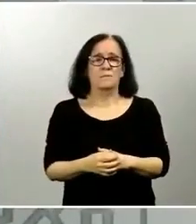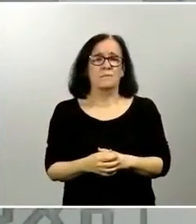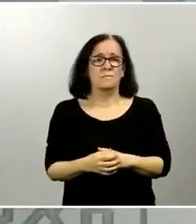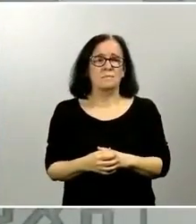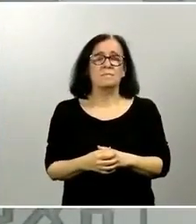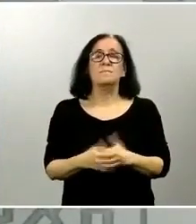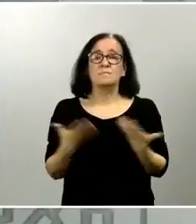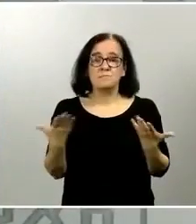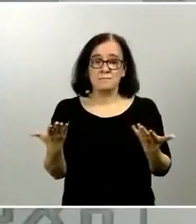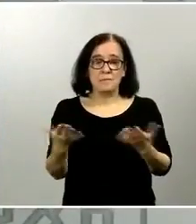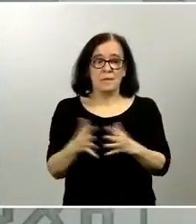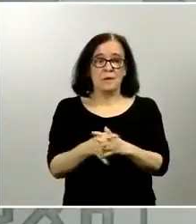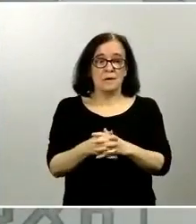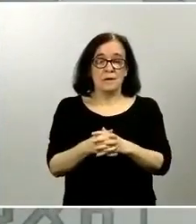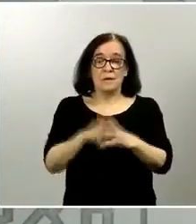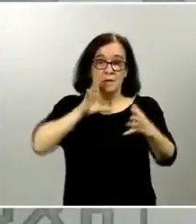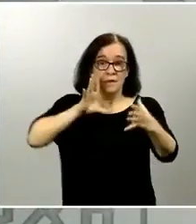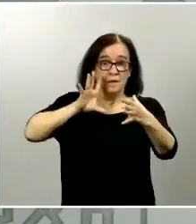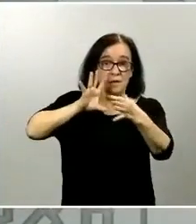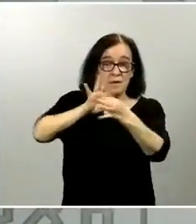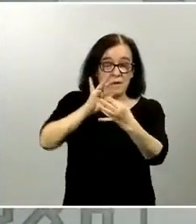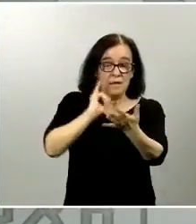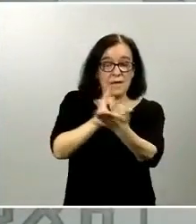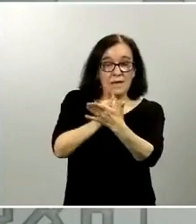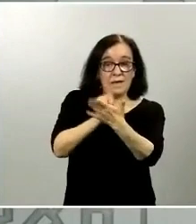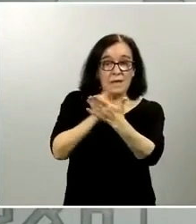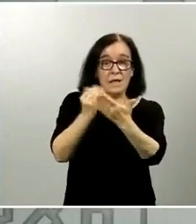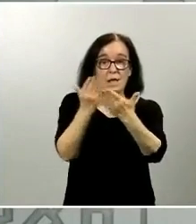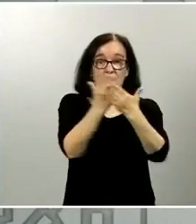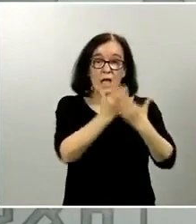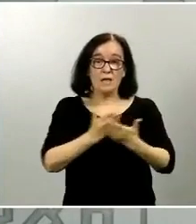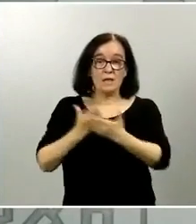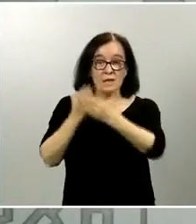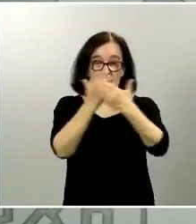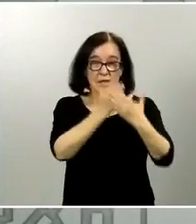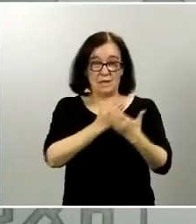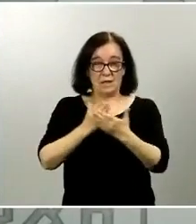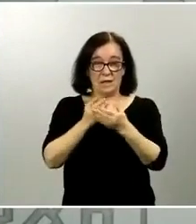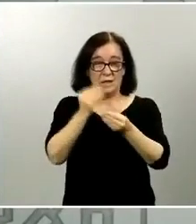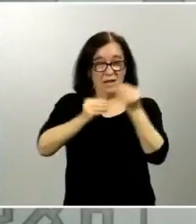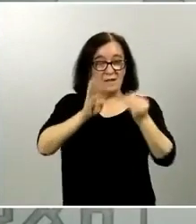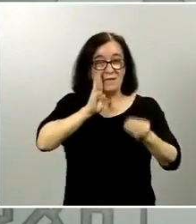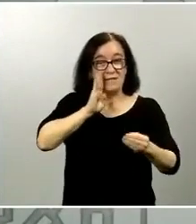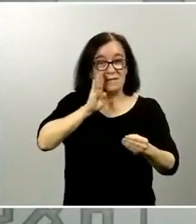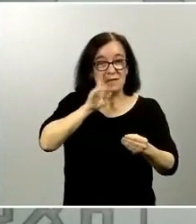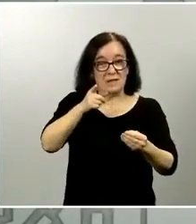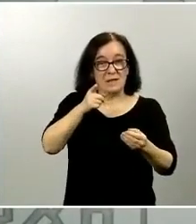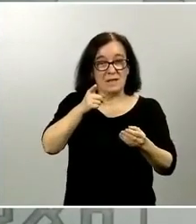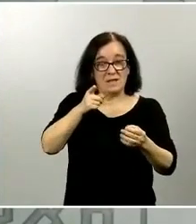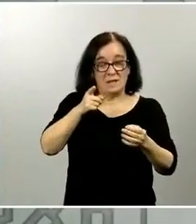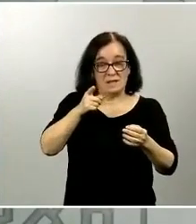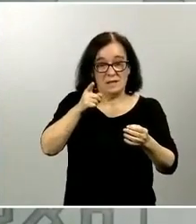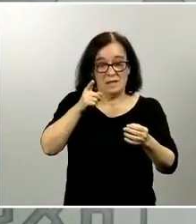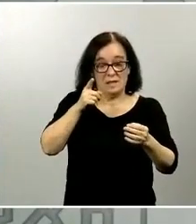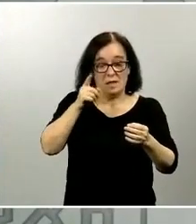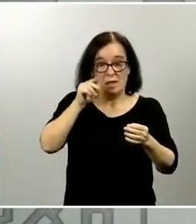relativo a los test sobre el estudio de seroprevalencia que es el al que se refería esta pregunta